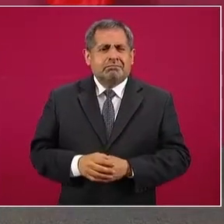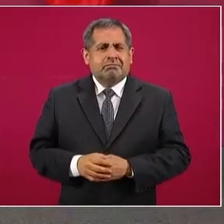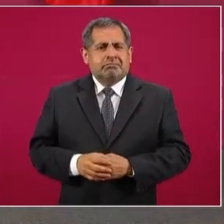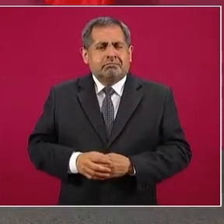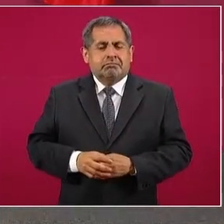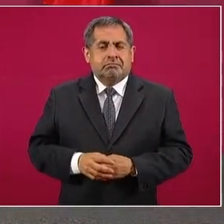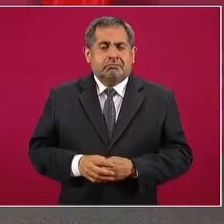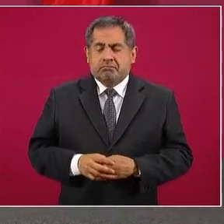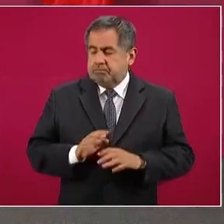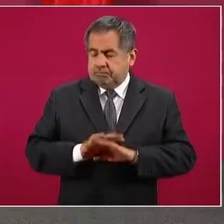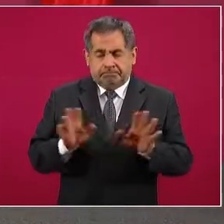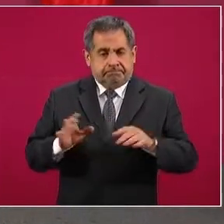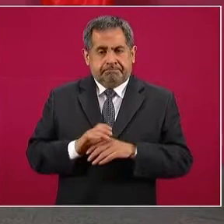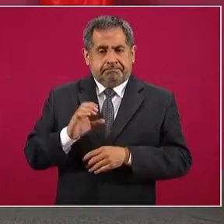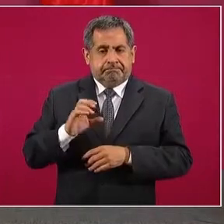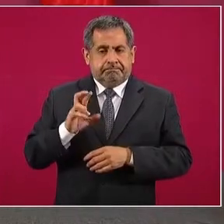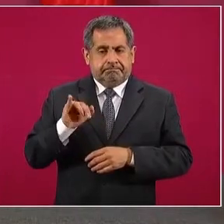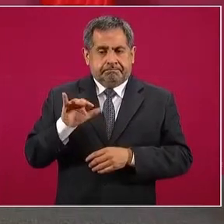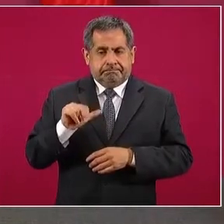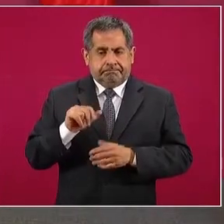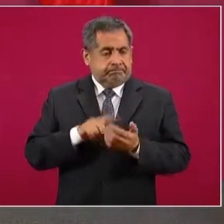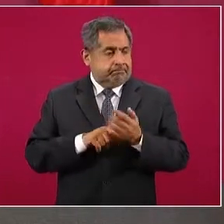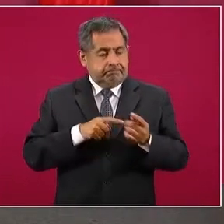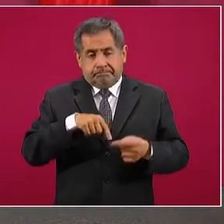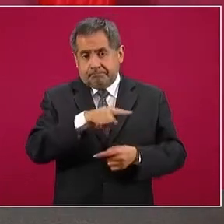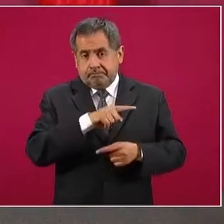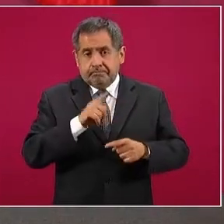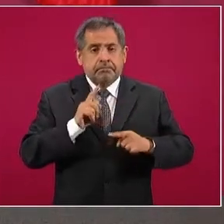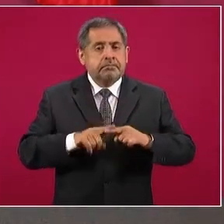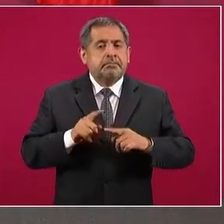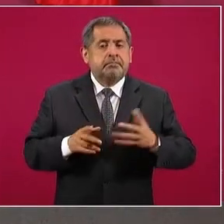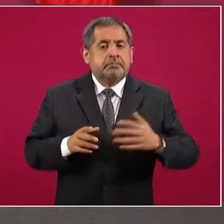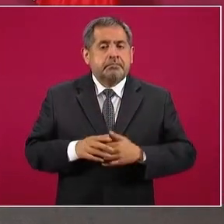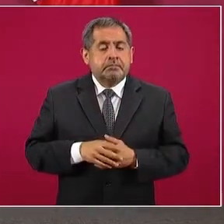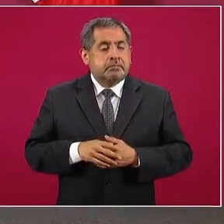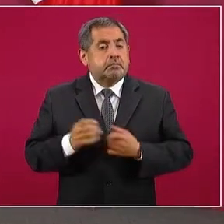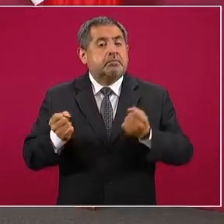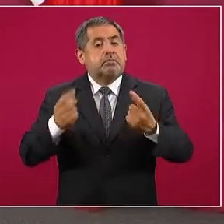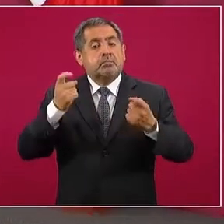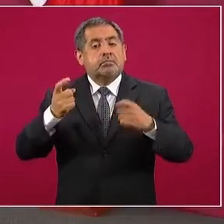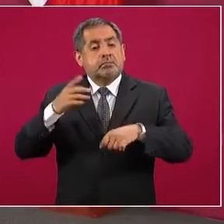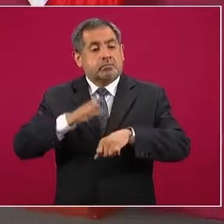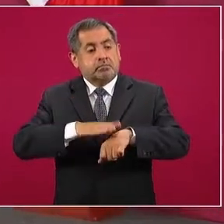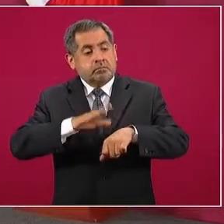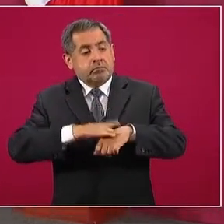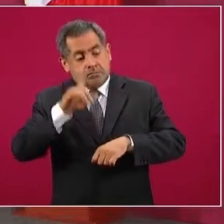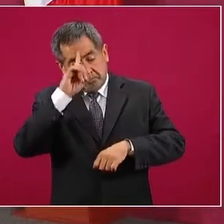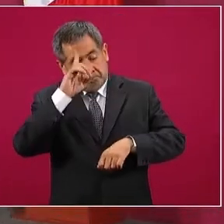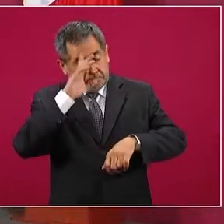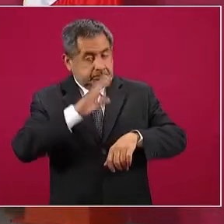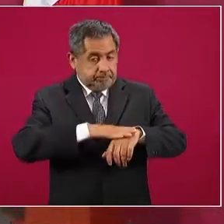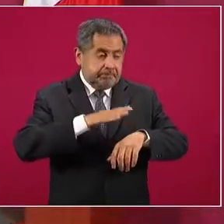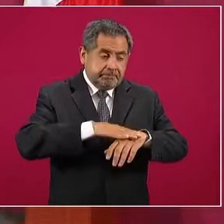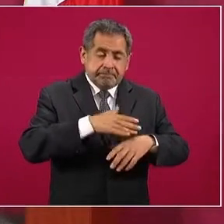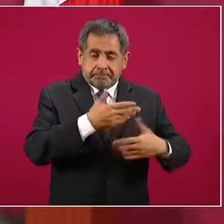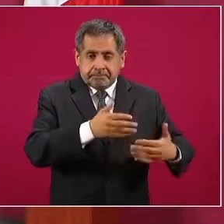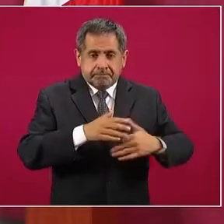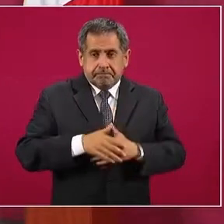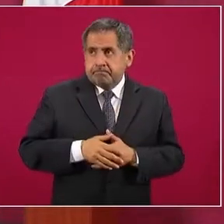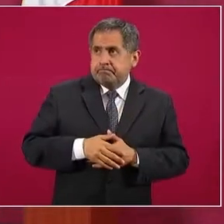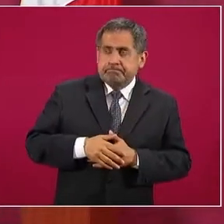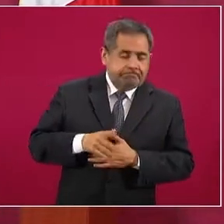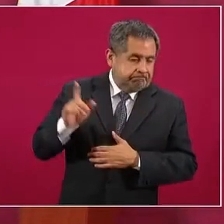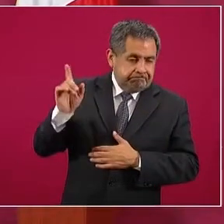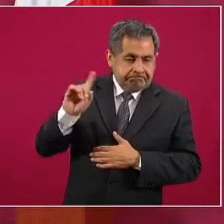Entonces, ahora con la crisis hubo insinuaciones en ese sentido y fue así,